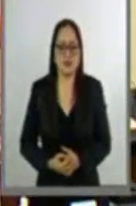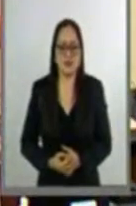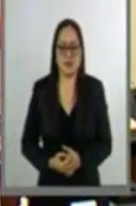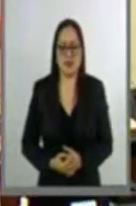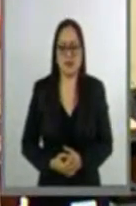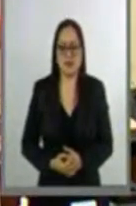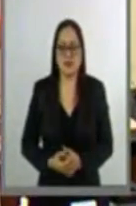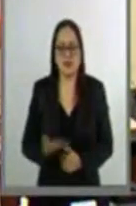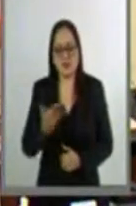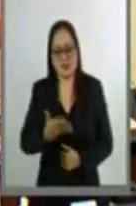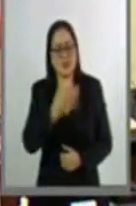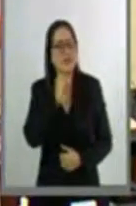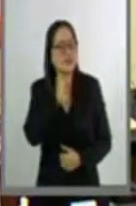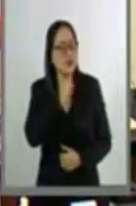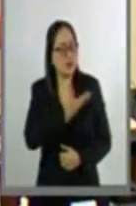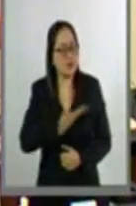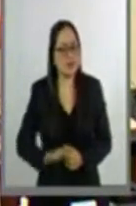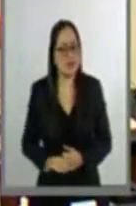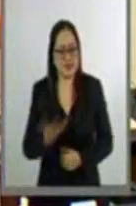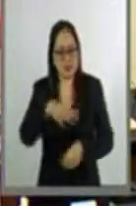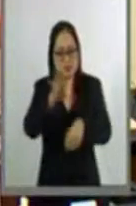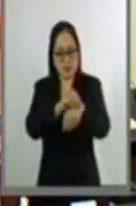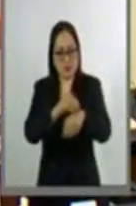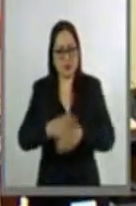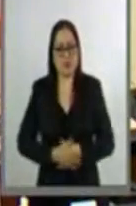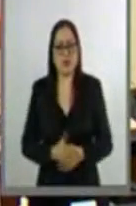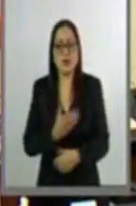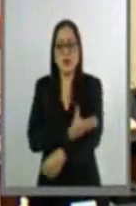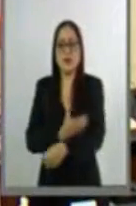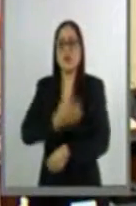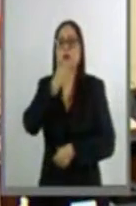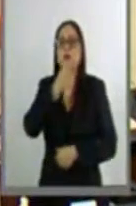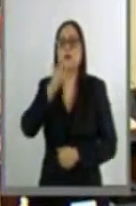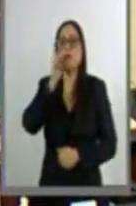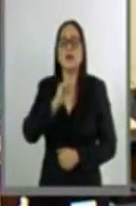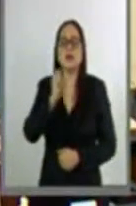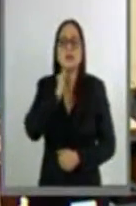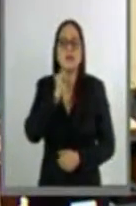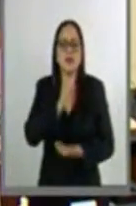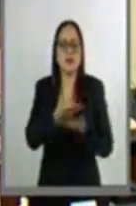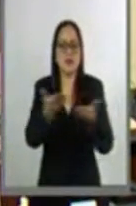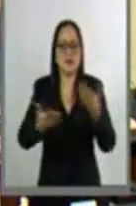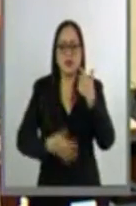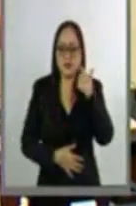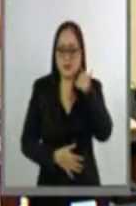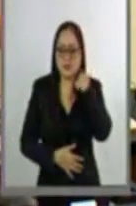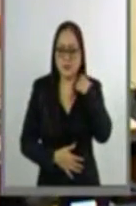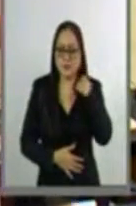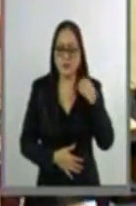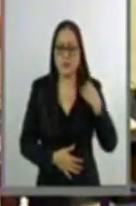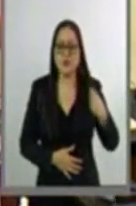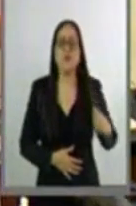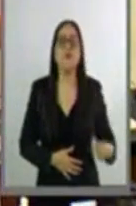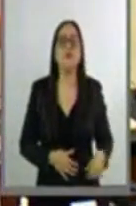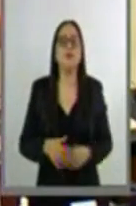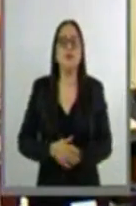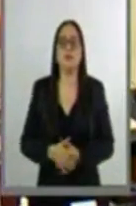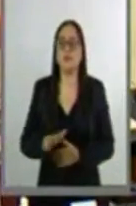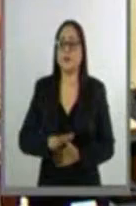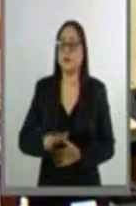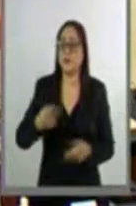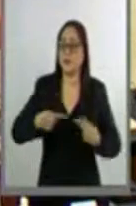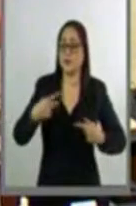Con su venia, senador, presidente, compañeras y compañeros senadores. Las víctimas